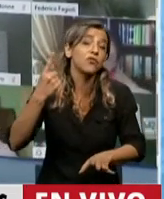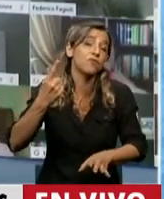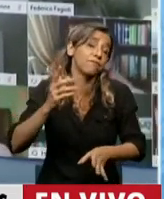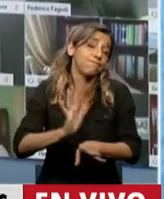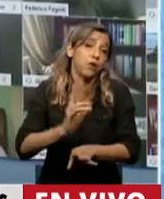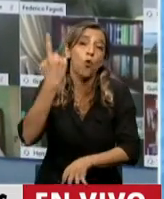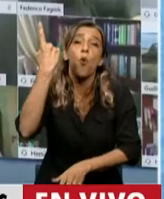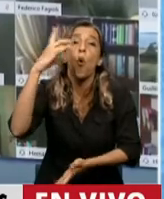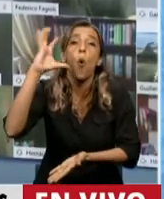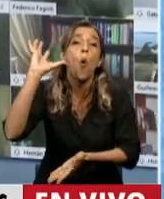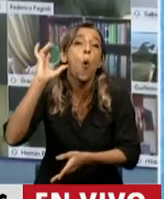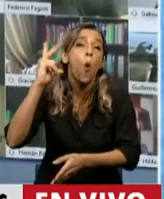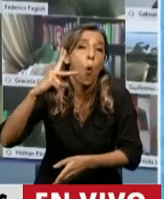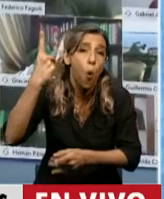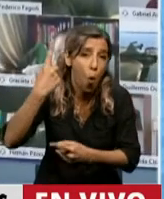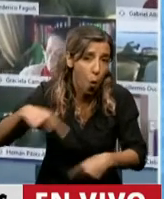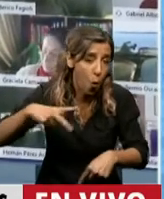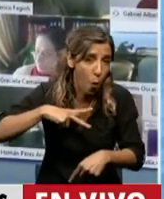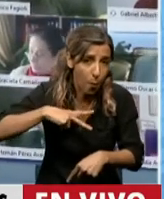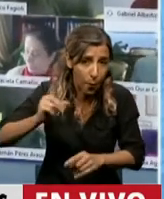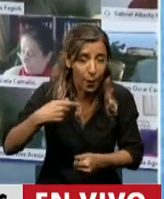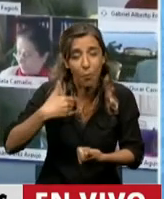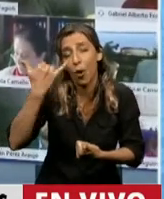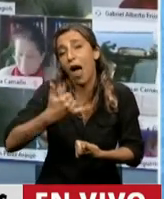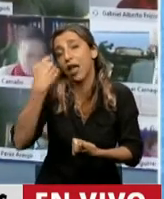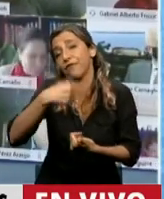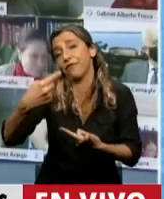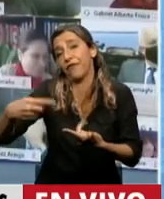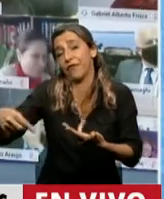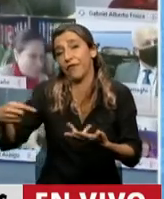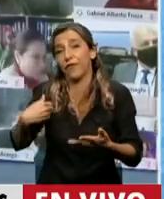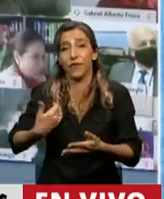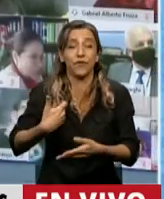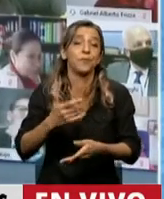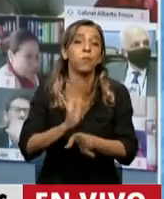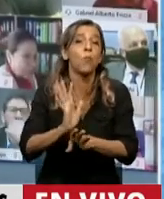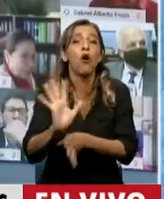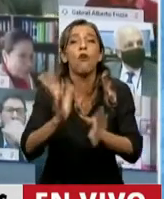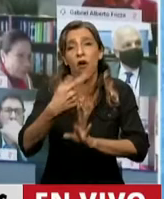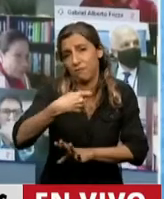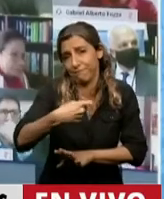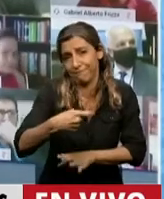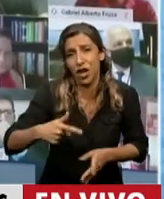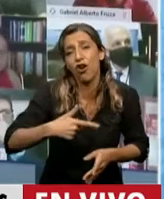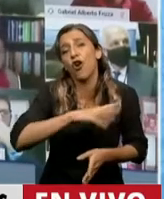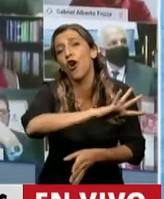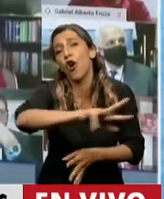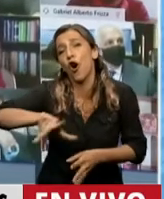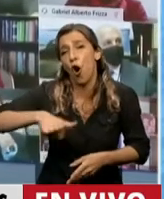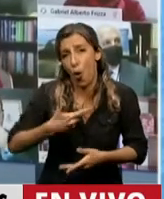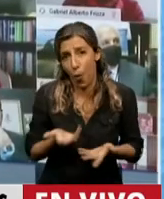cantidad enorme de capítulos que tiene, el robo a las jubiladas y jubilados tuvo